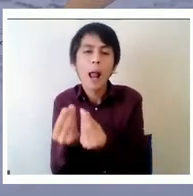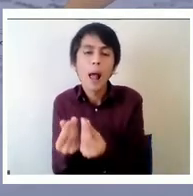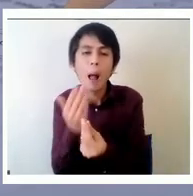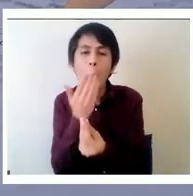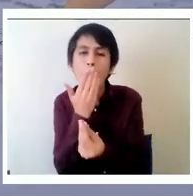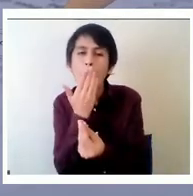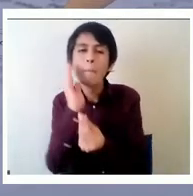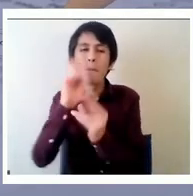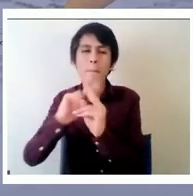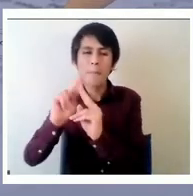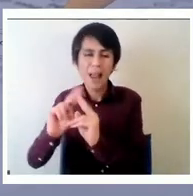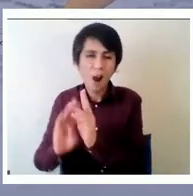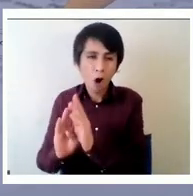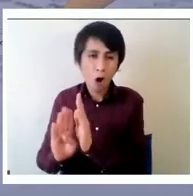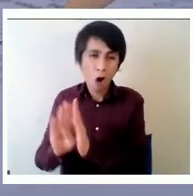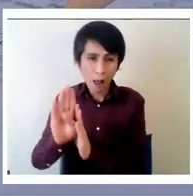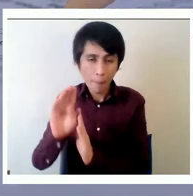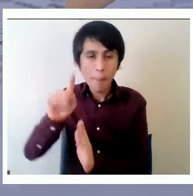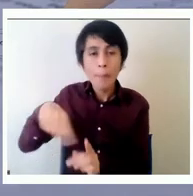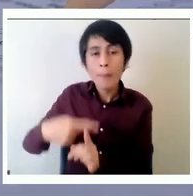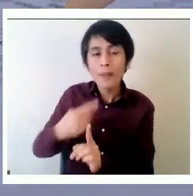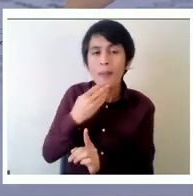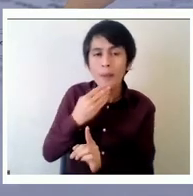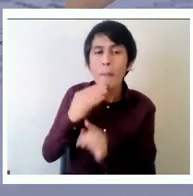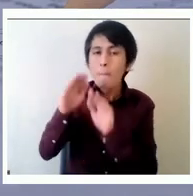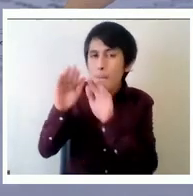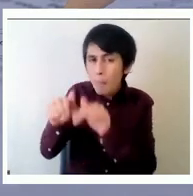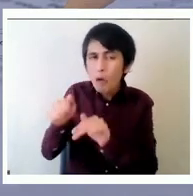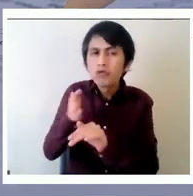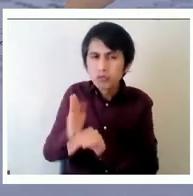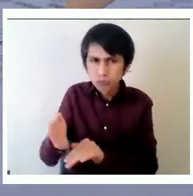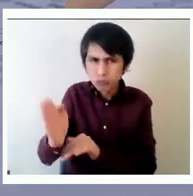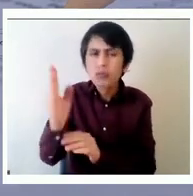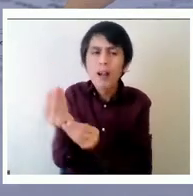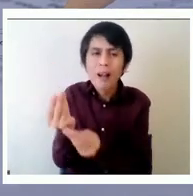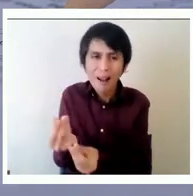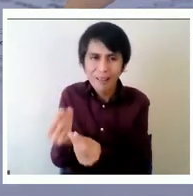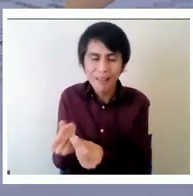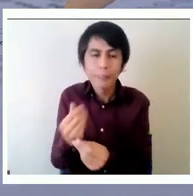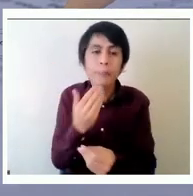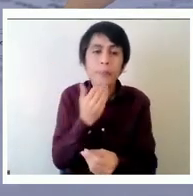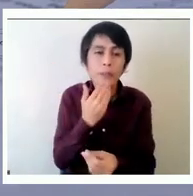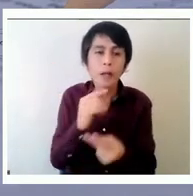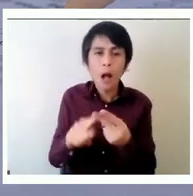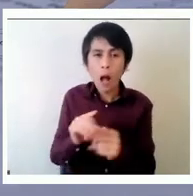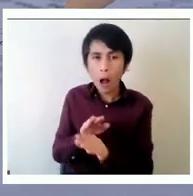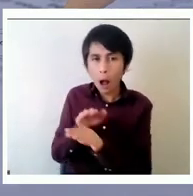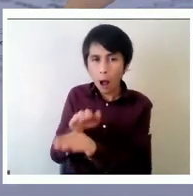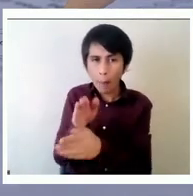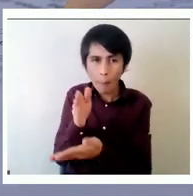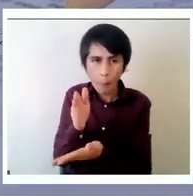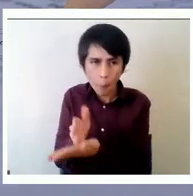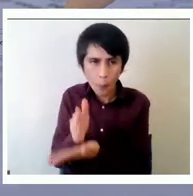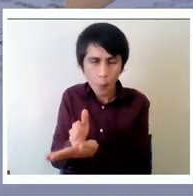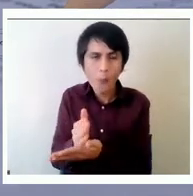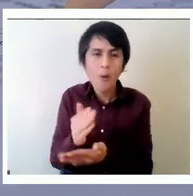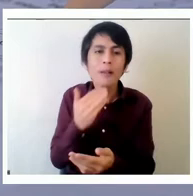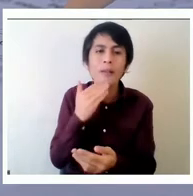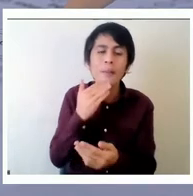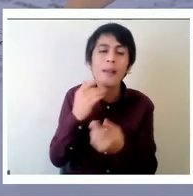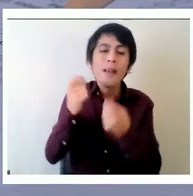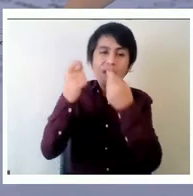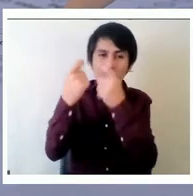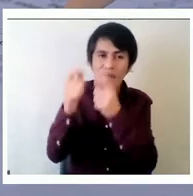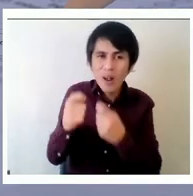tiene que ver acerca de apoyar las autorizaciones de las escuelas pero también acerca de la evaluación de